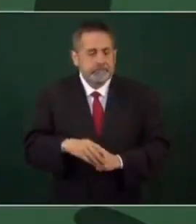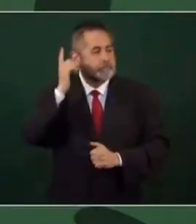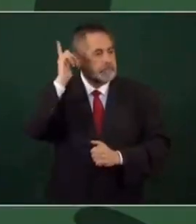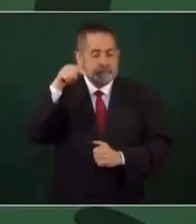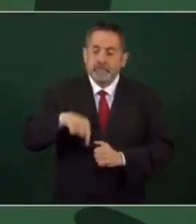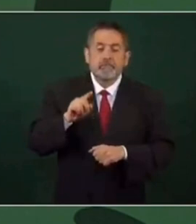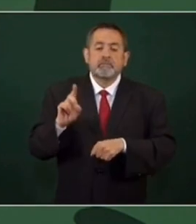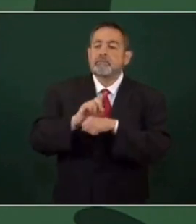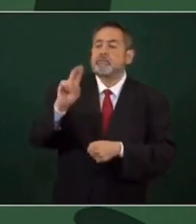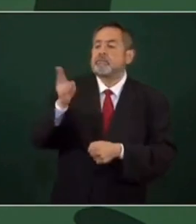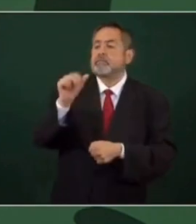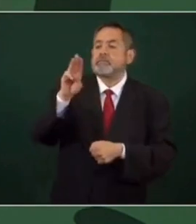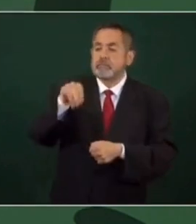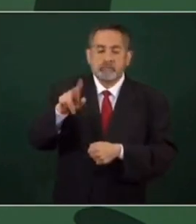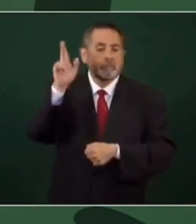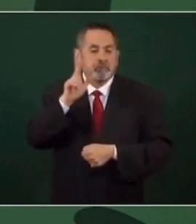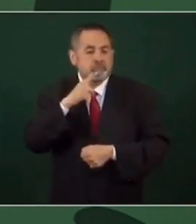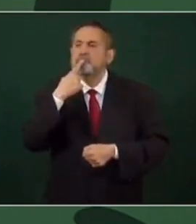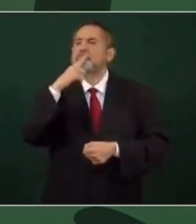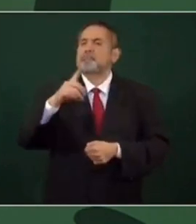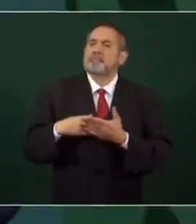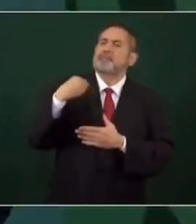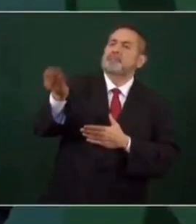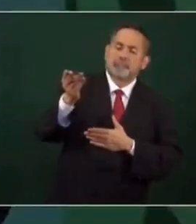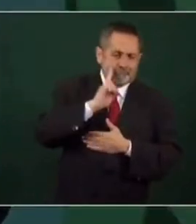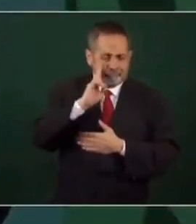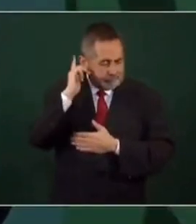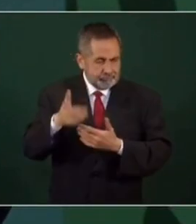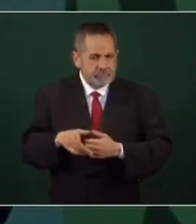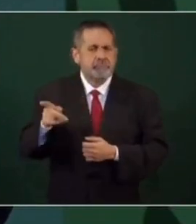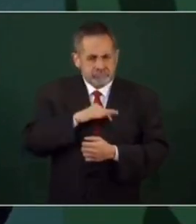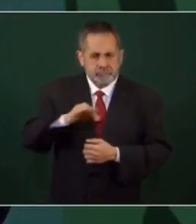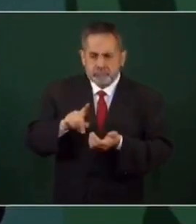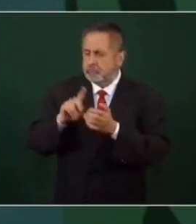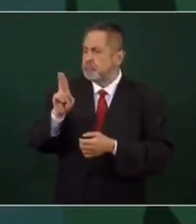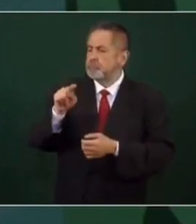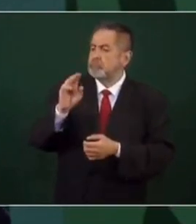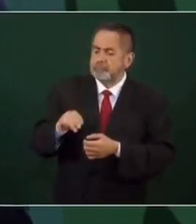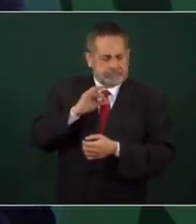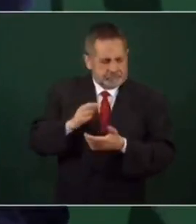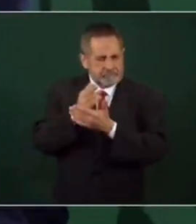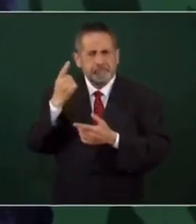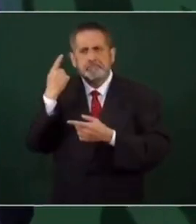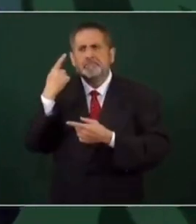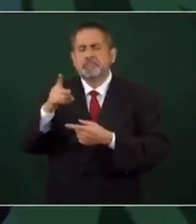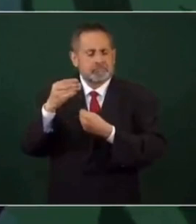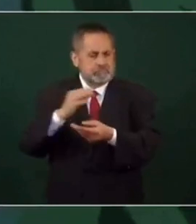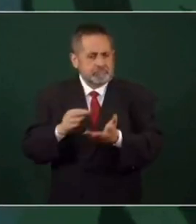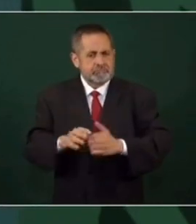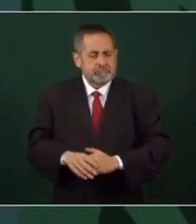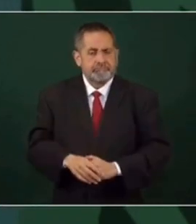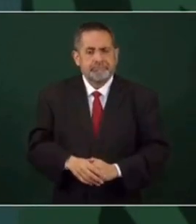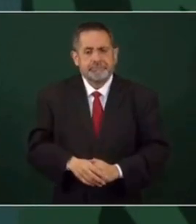ojalá y la UNAM presente una denuncia y tiene la facultad porque es